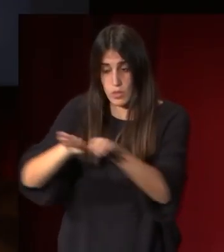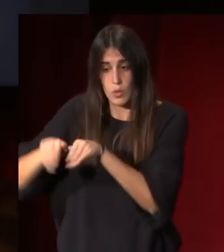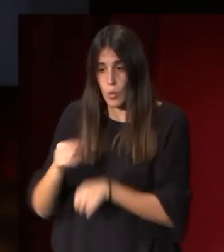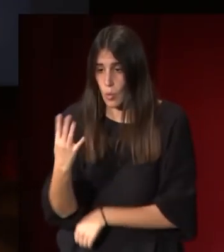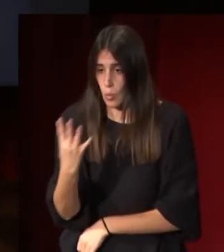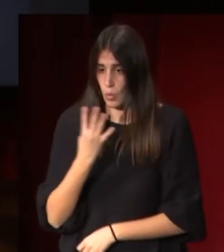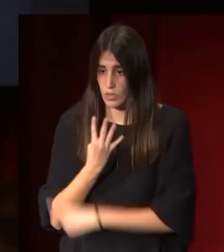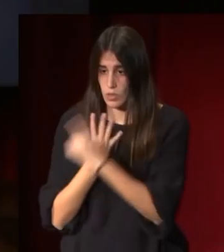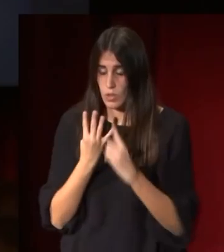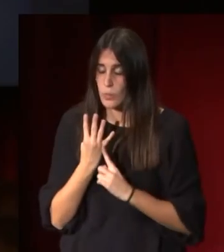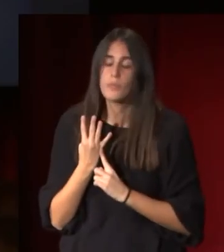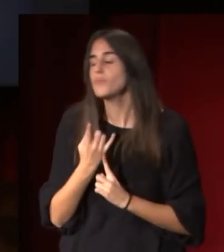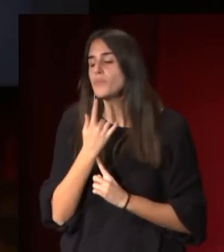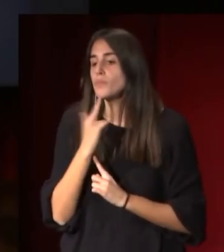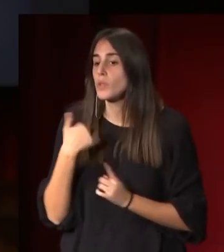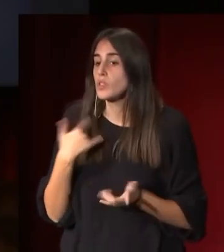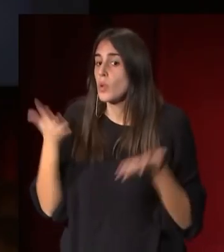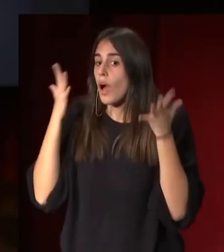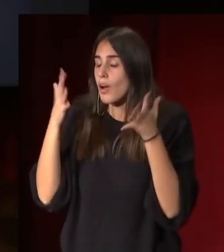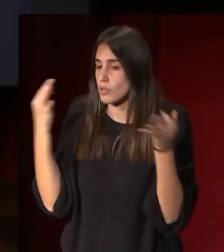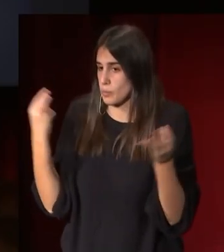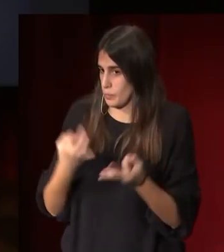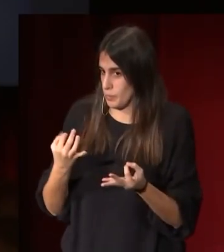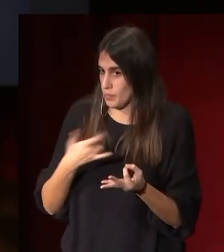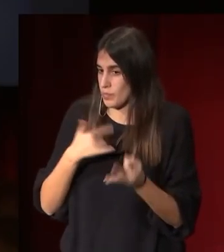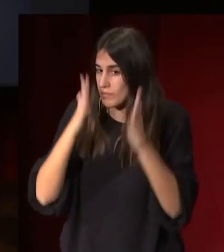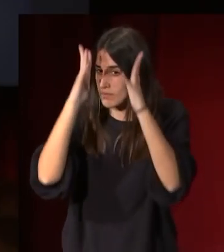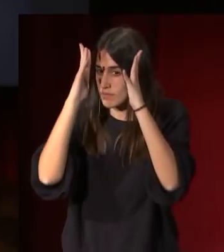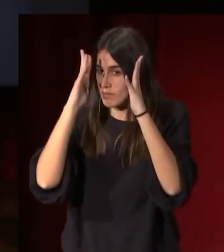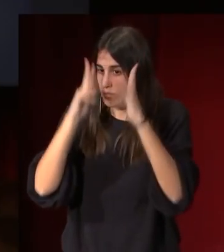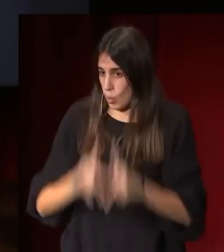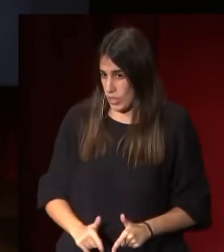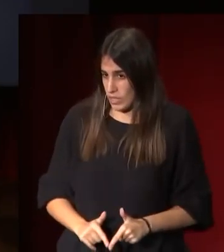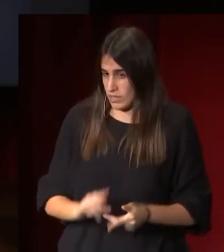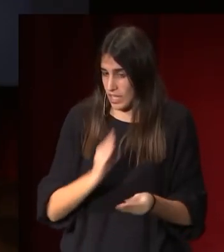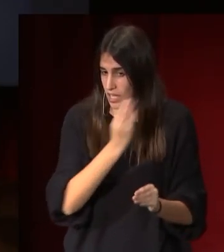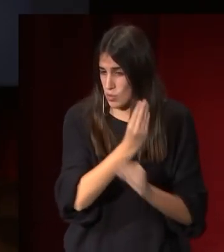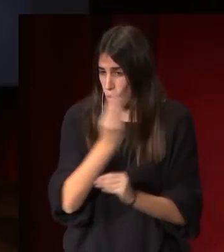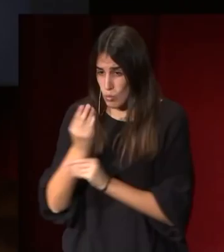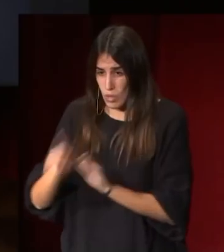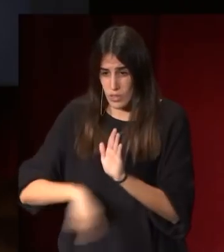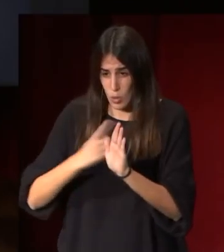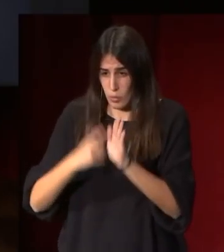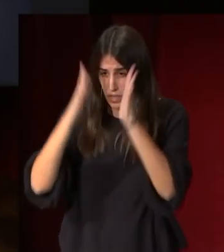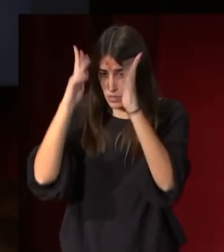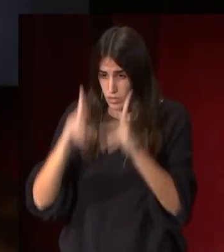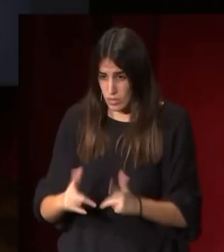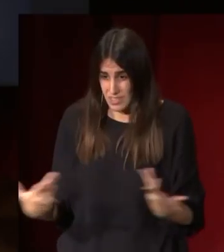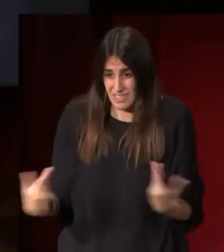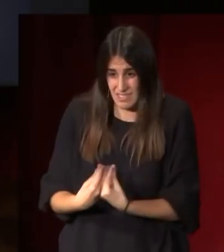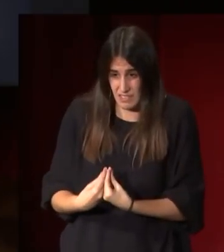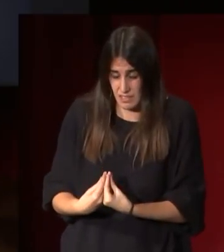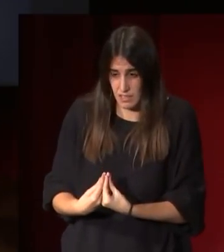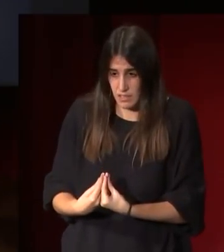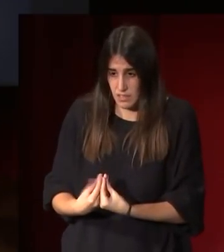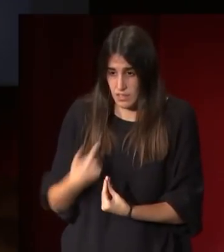hizo es sugerirle a Carlos IV por qué no cuentas para las esculturas que van a ir a las hornacinas con los escultores